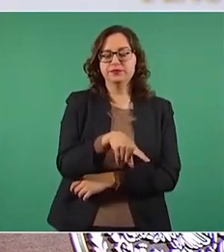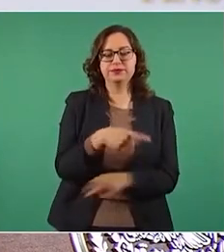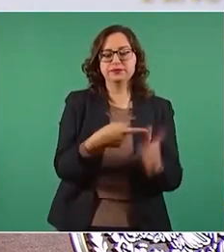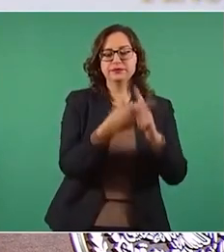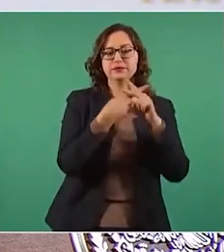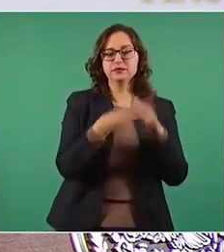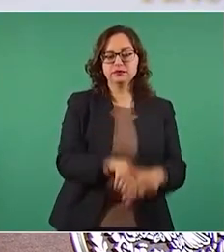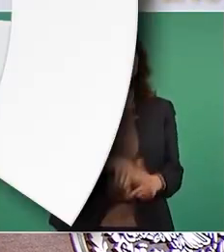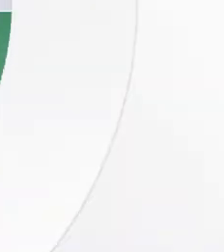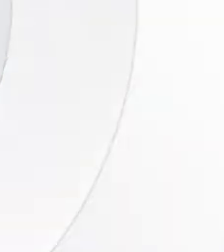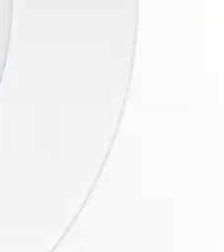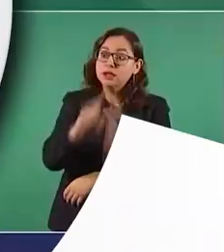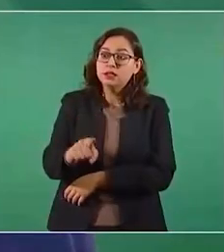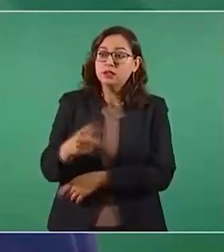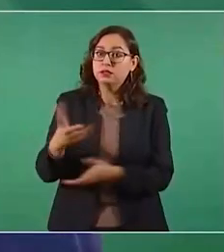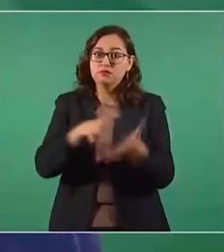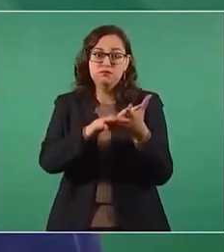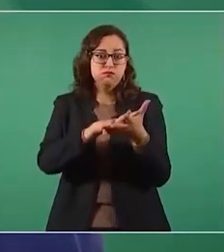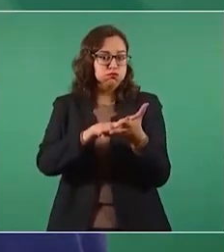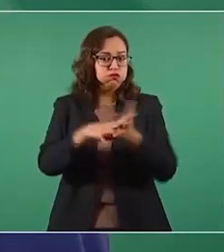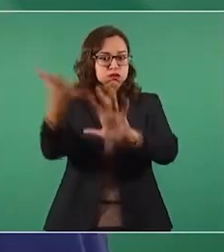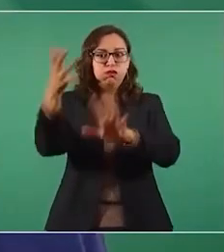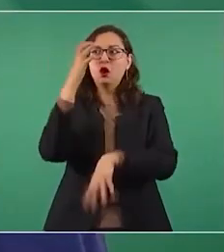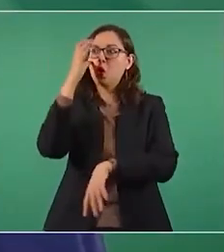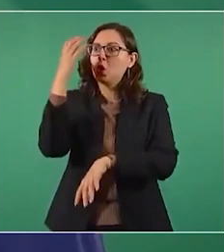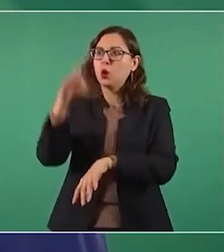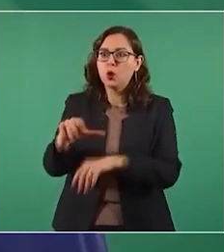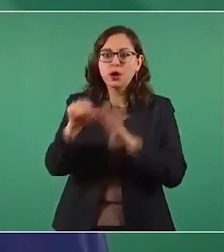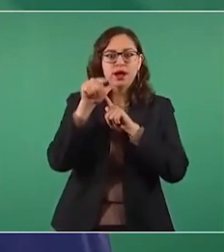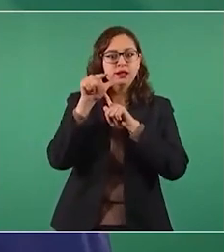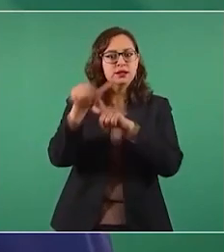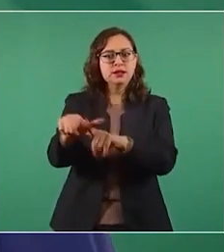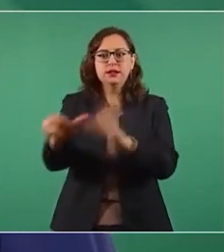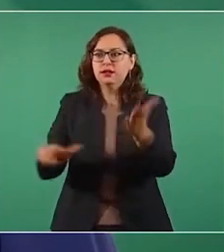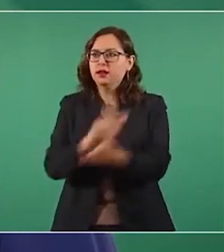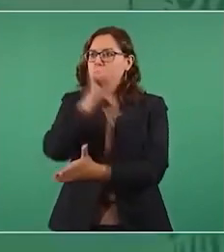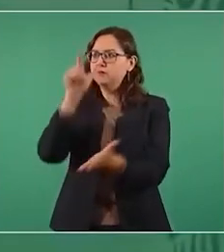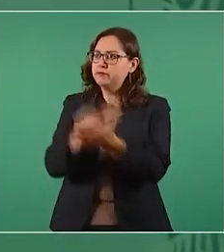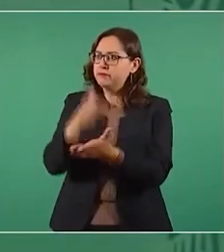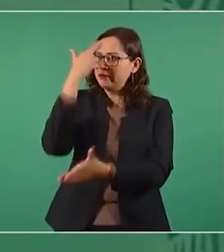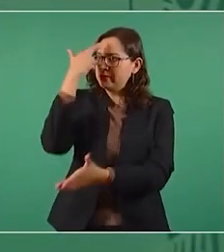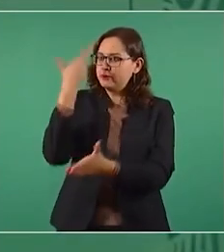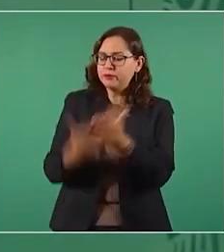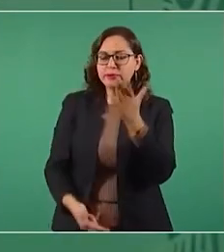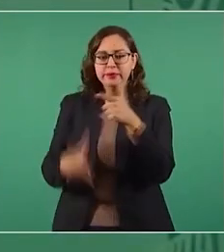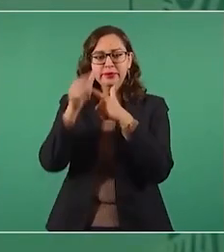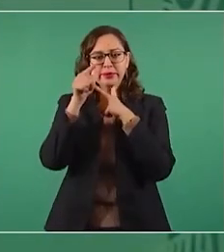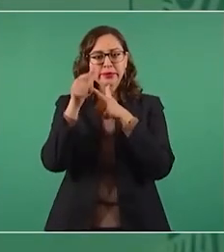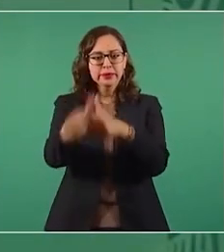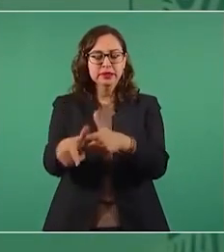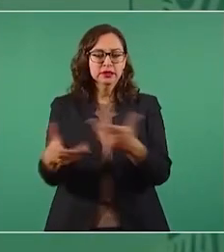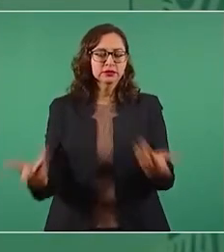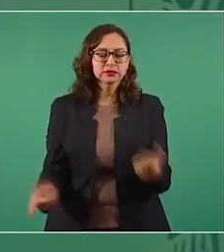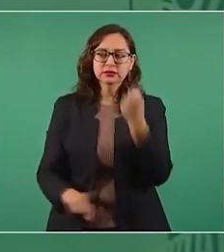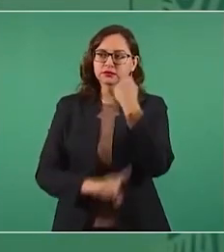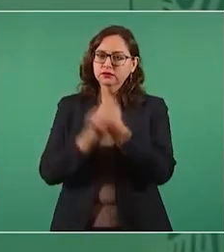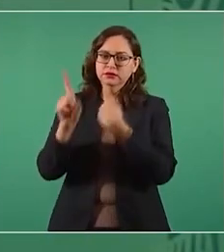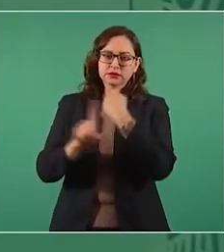Salinas. Y es un problema que se dejó crecer.